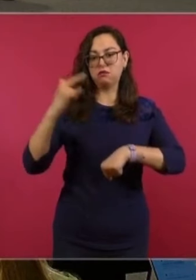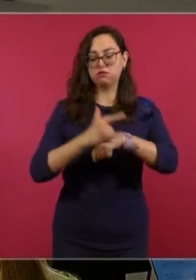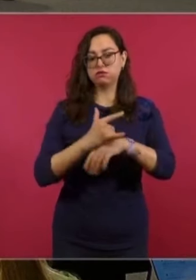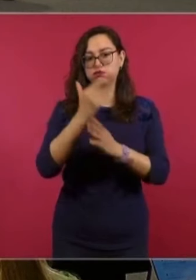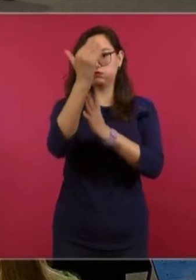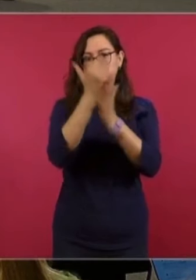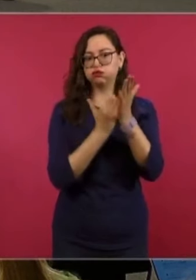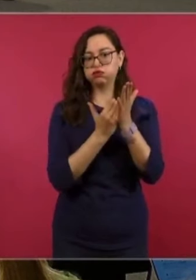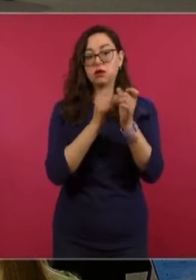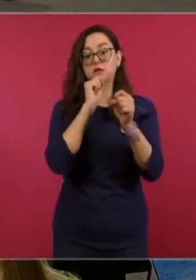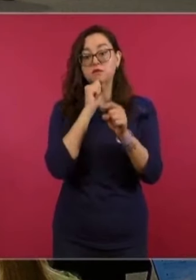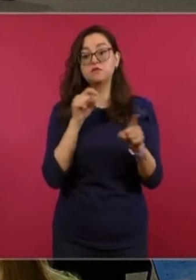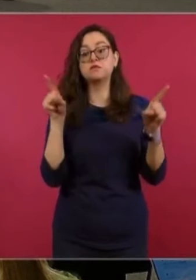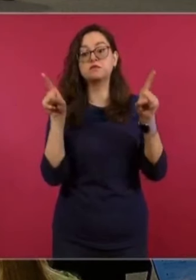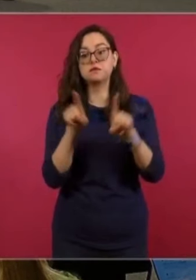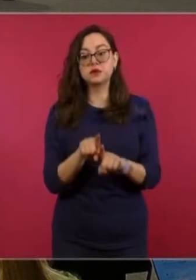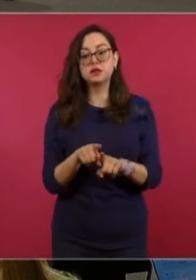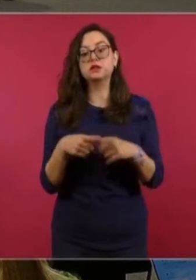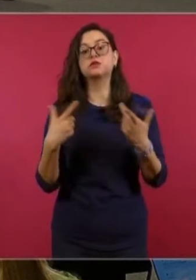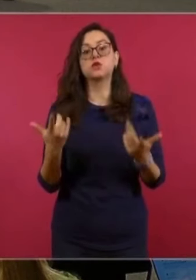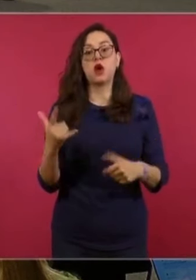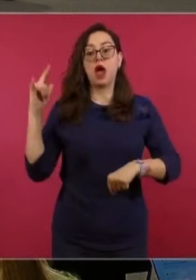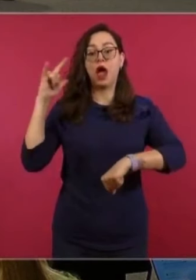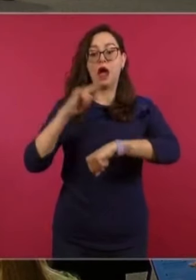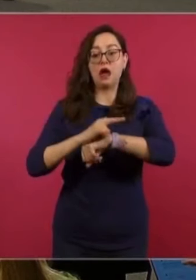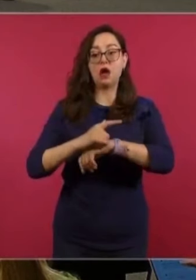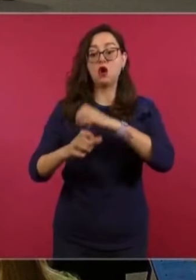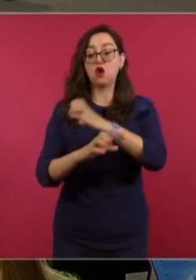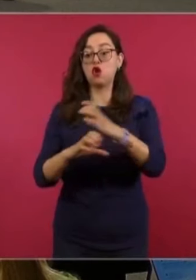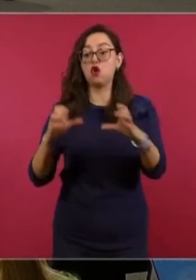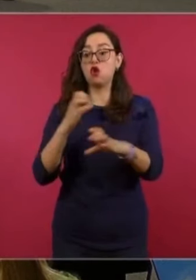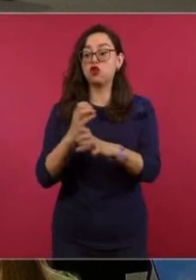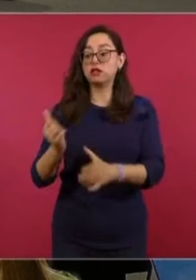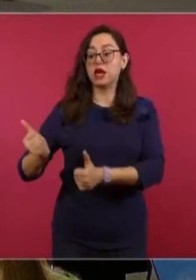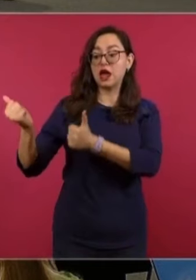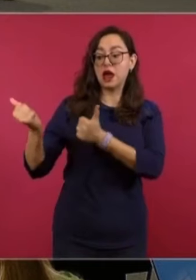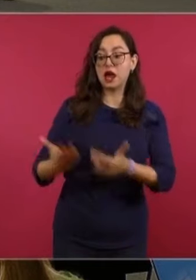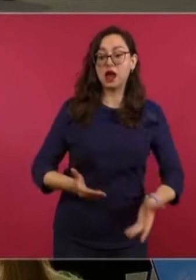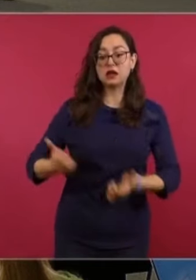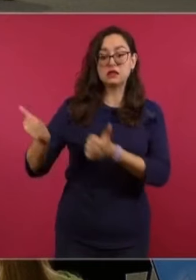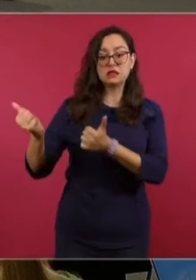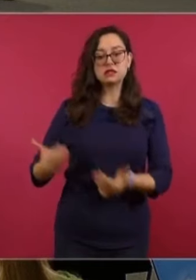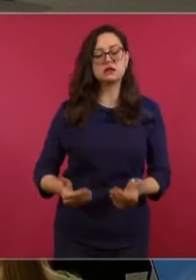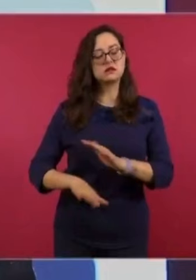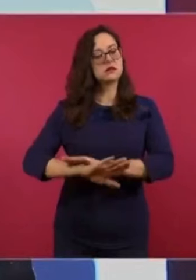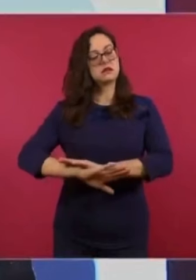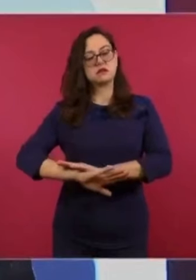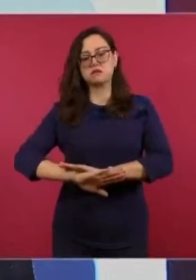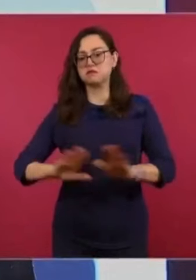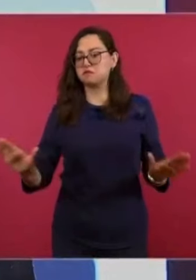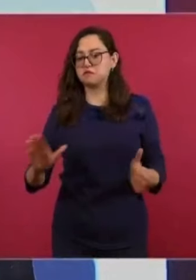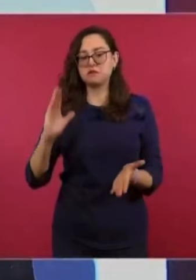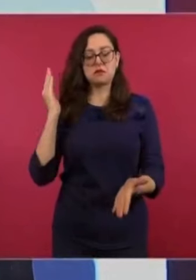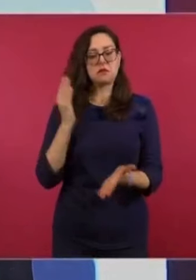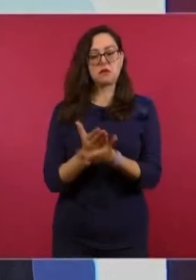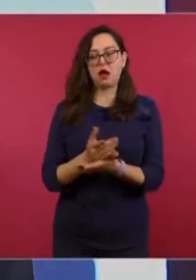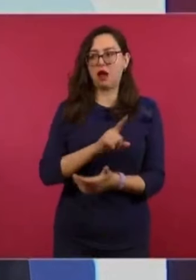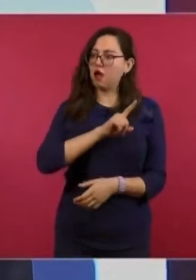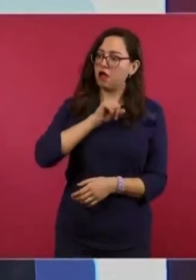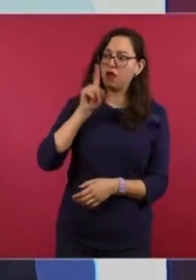horarios a las aerolíneas cargueras debido al cierre del aeropuerto, ese tipo de operaciones de carga dedicada y